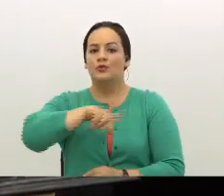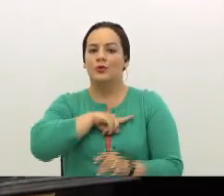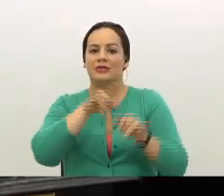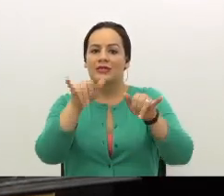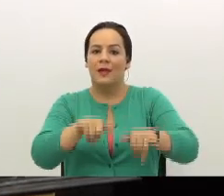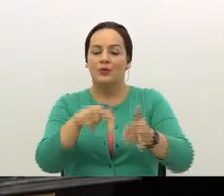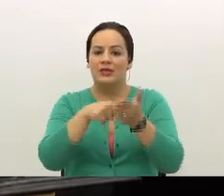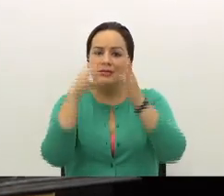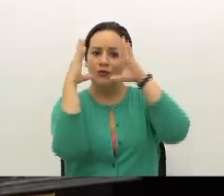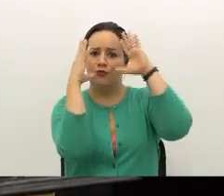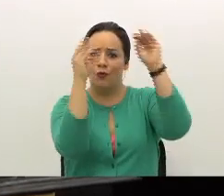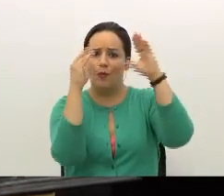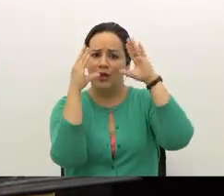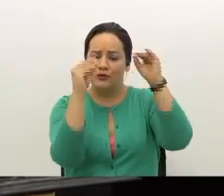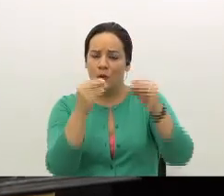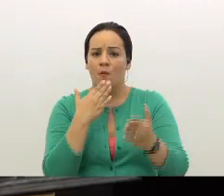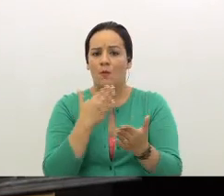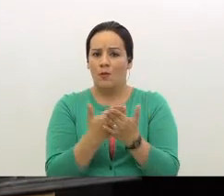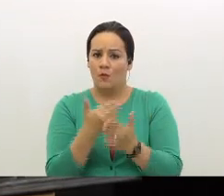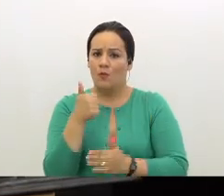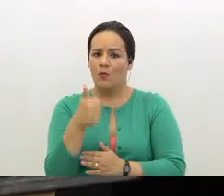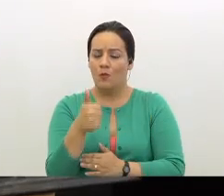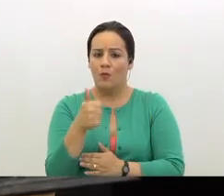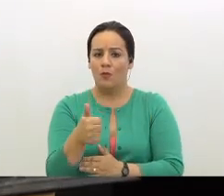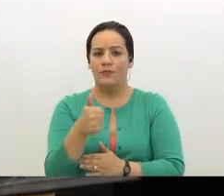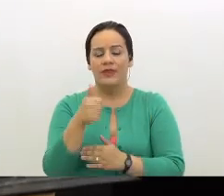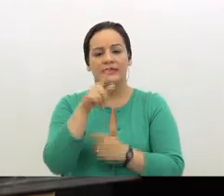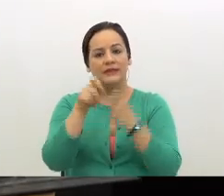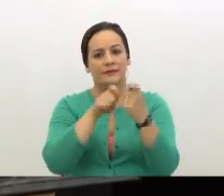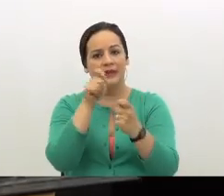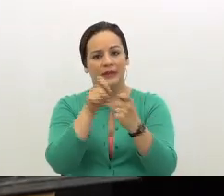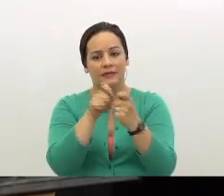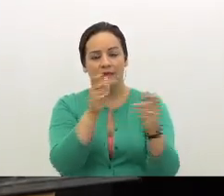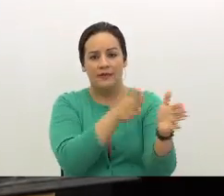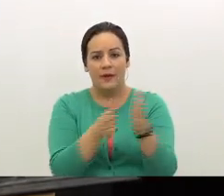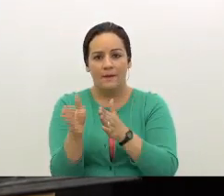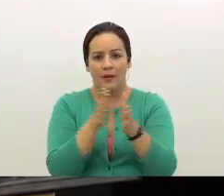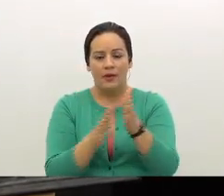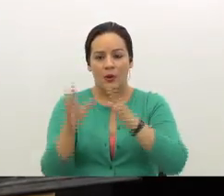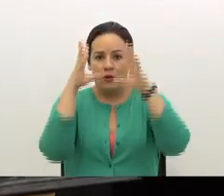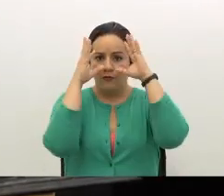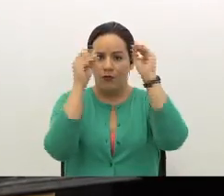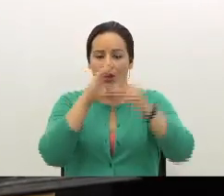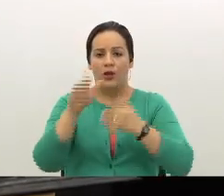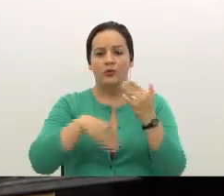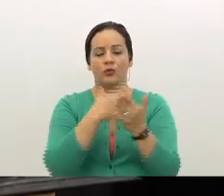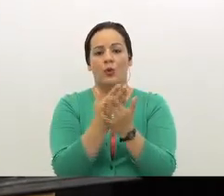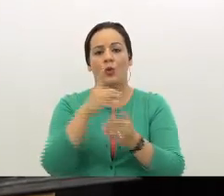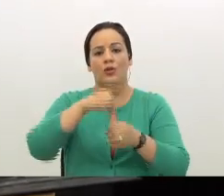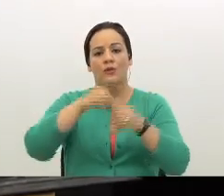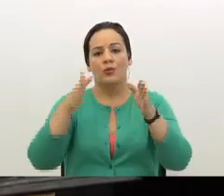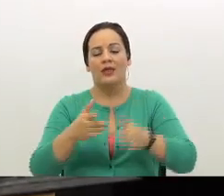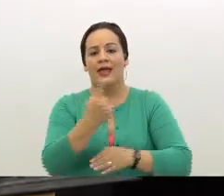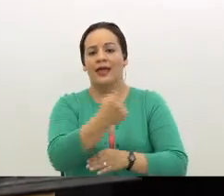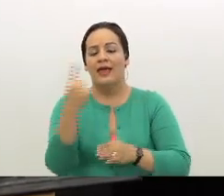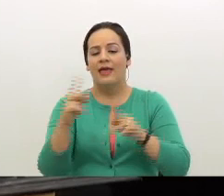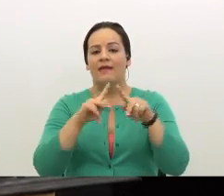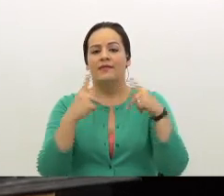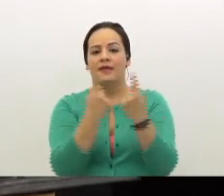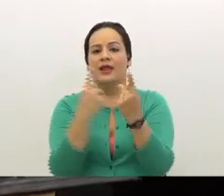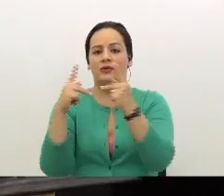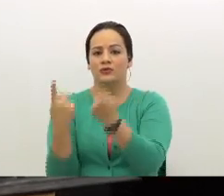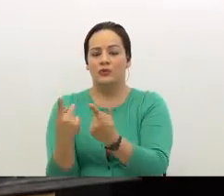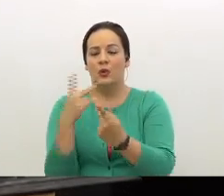información es muy rica, en valor específico, le preparamos un informe a todos los diputados de cada fracción que les permita